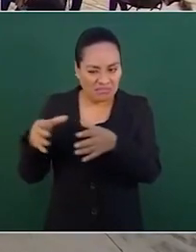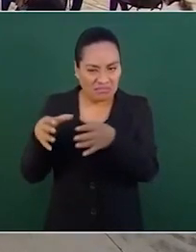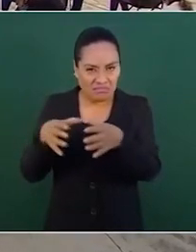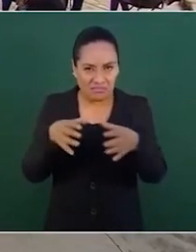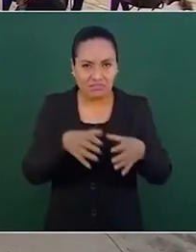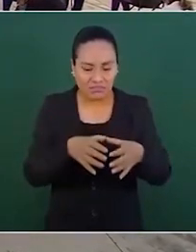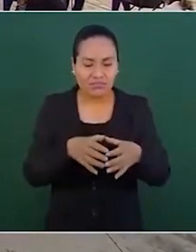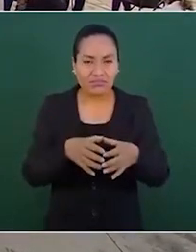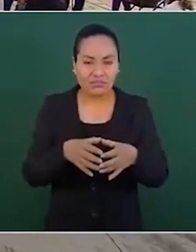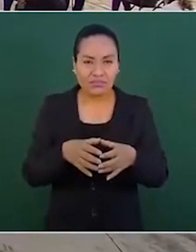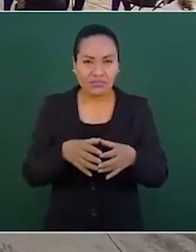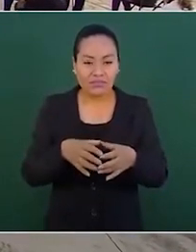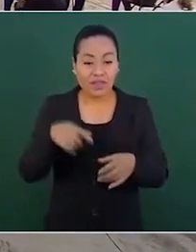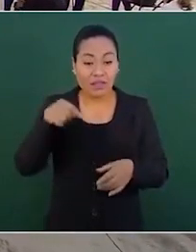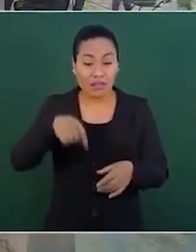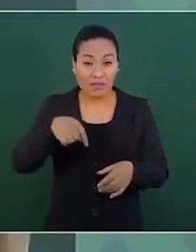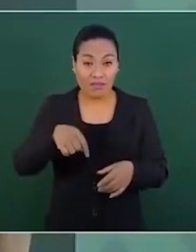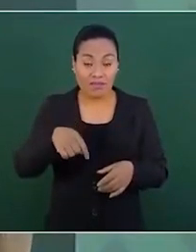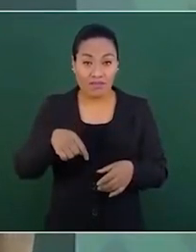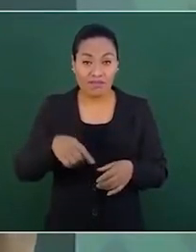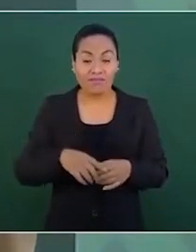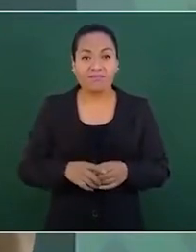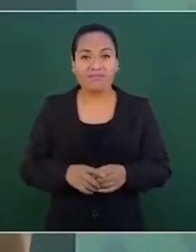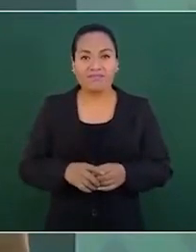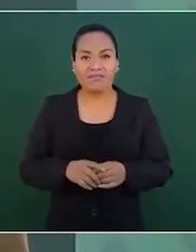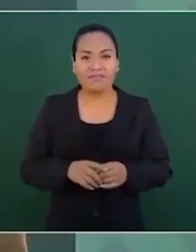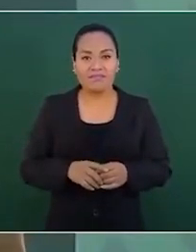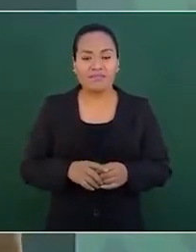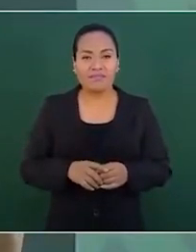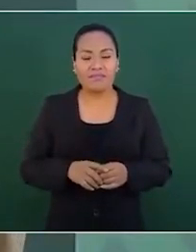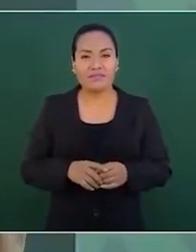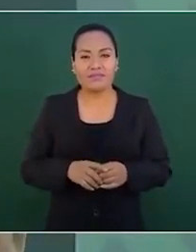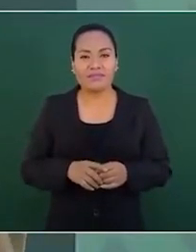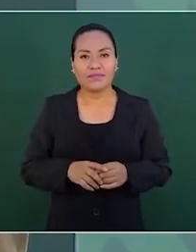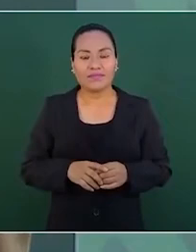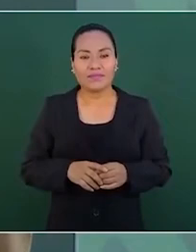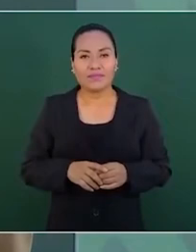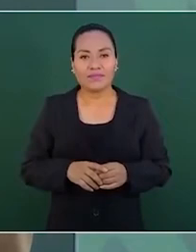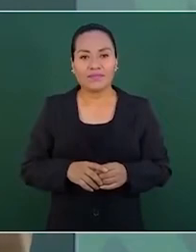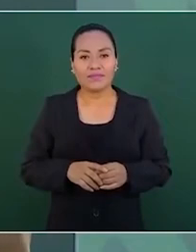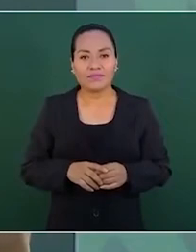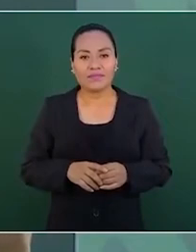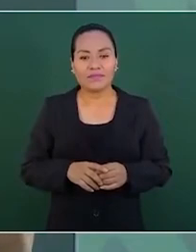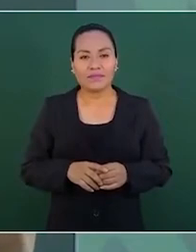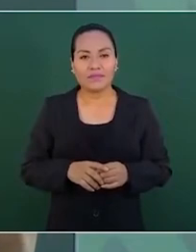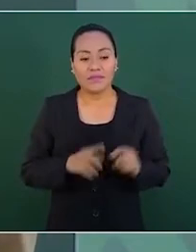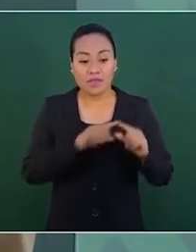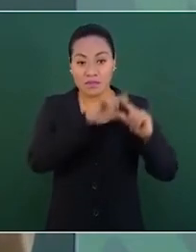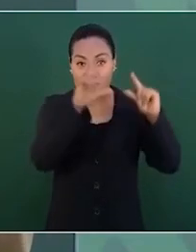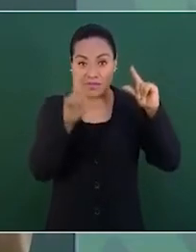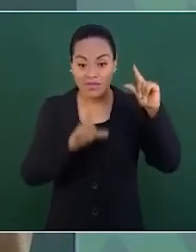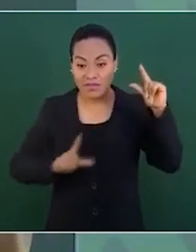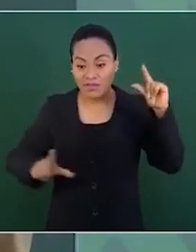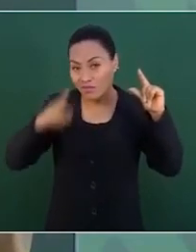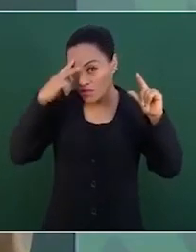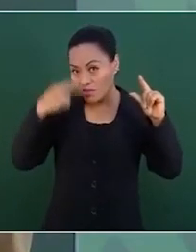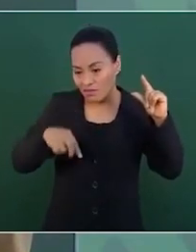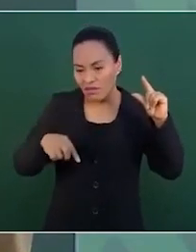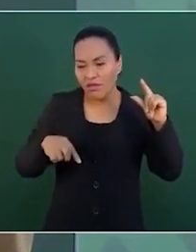Y aquí hay que reconocer